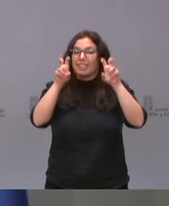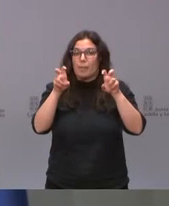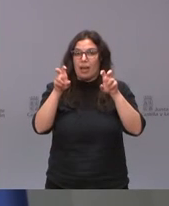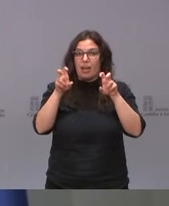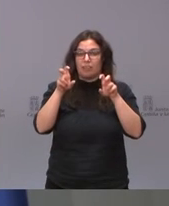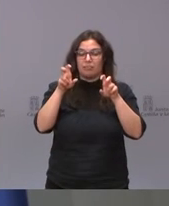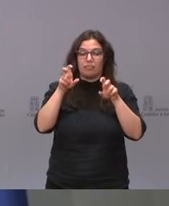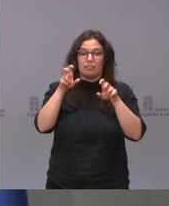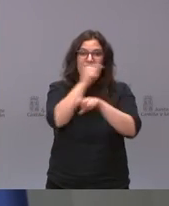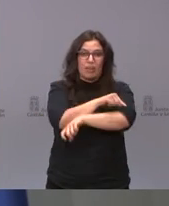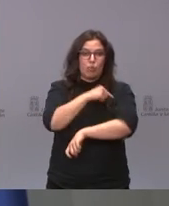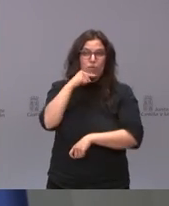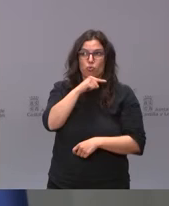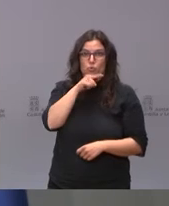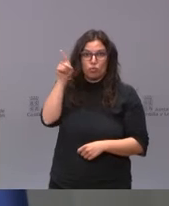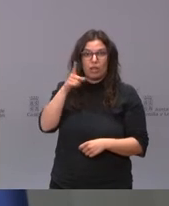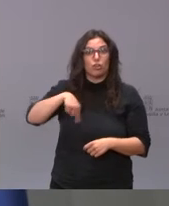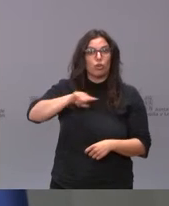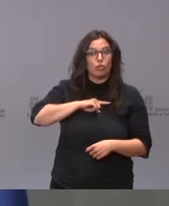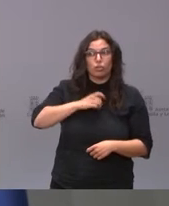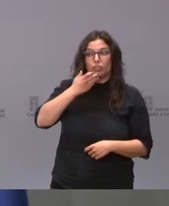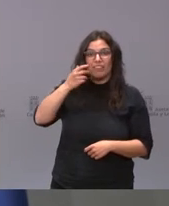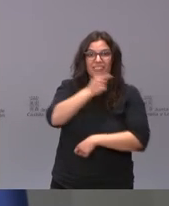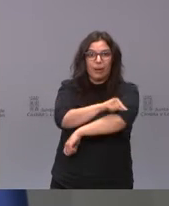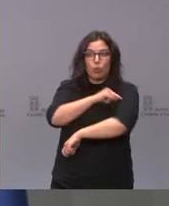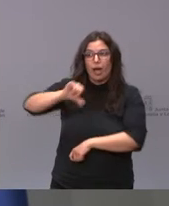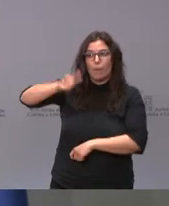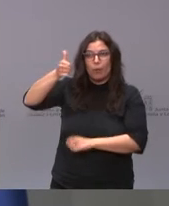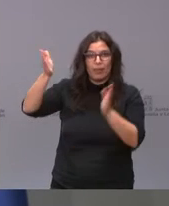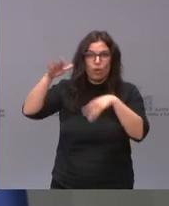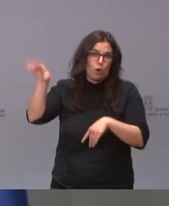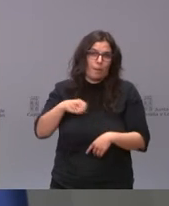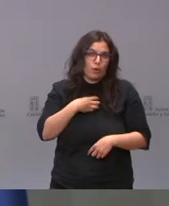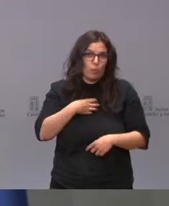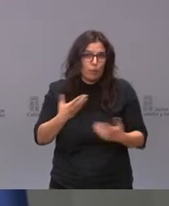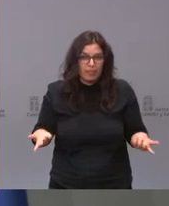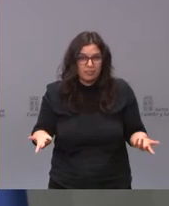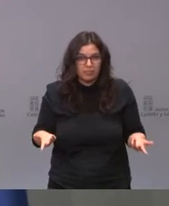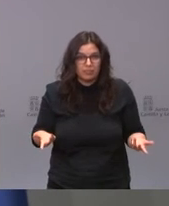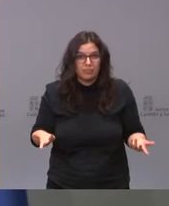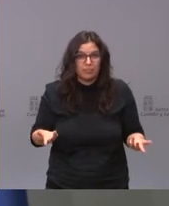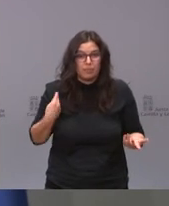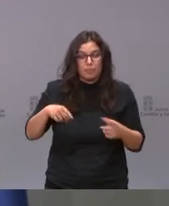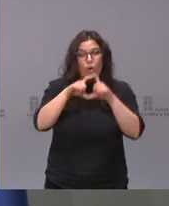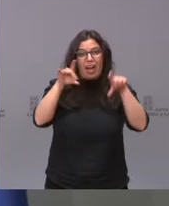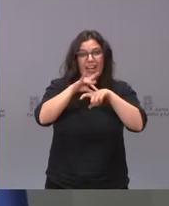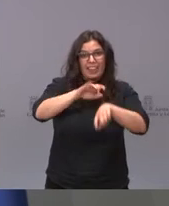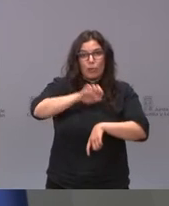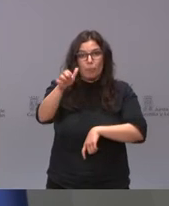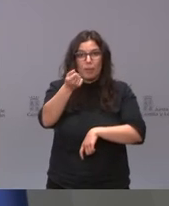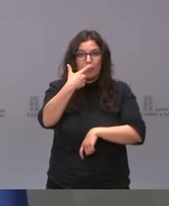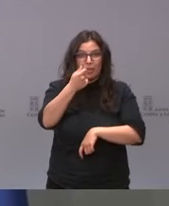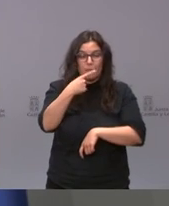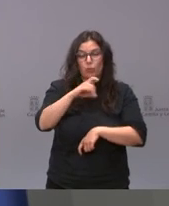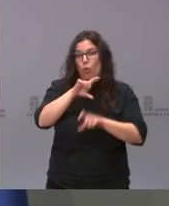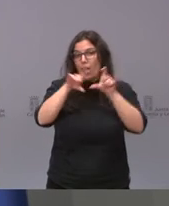nosotros no podemos ni nosotros ni nadie comprar una vacuna que no está aprobada porque no se puede utilizar en este país lo que no está aprobado por la agencia europea o por la agencia